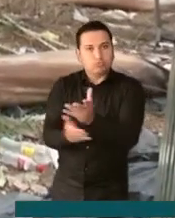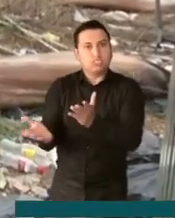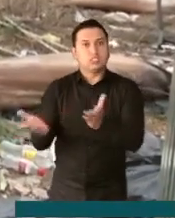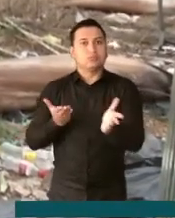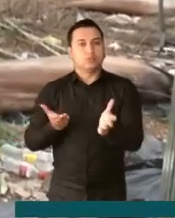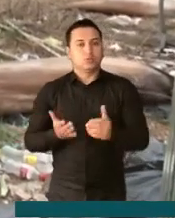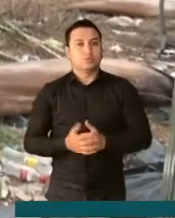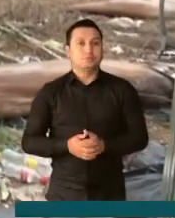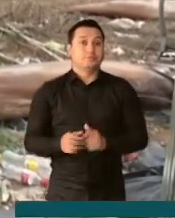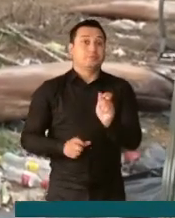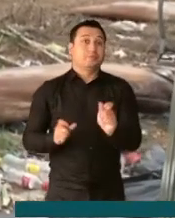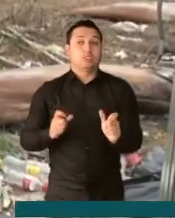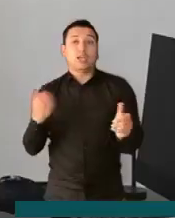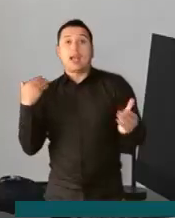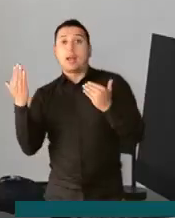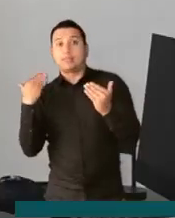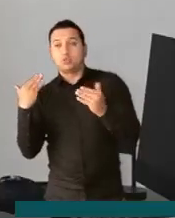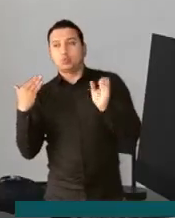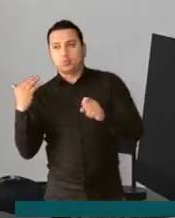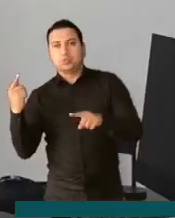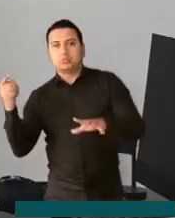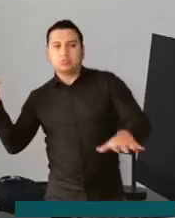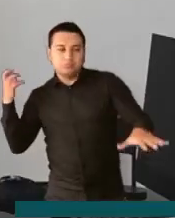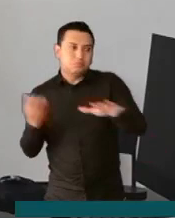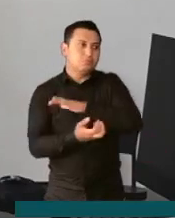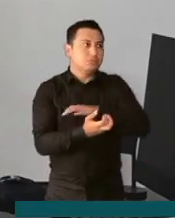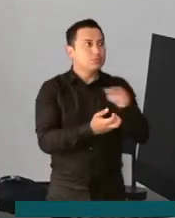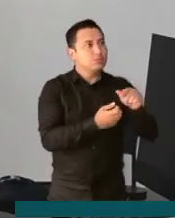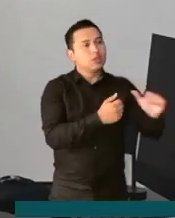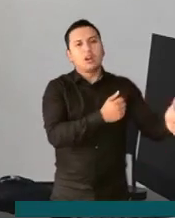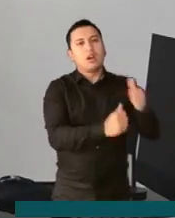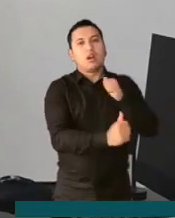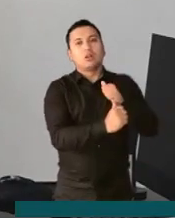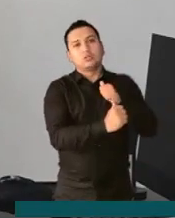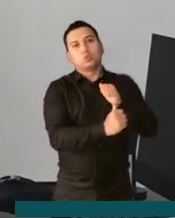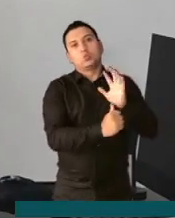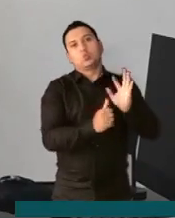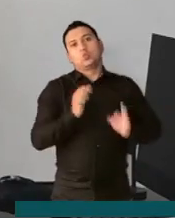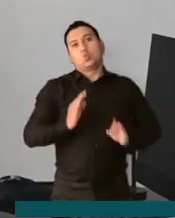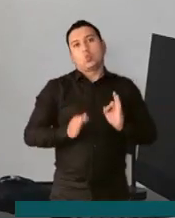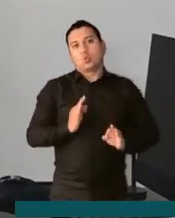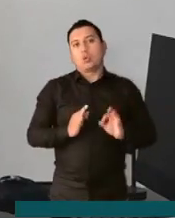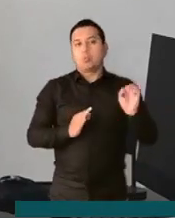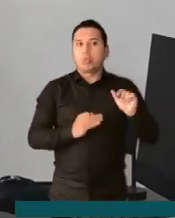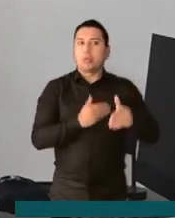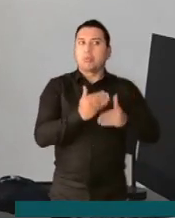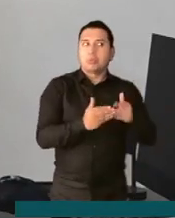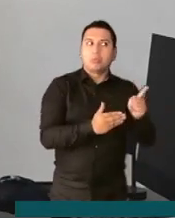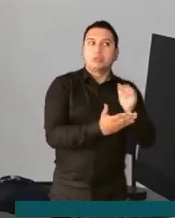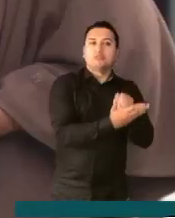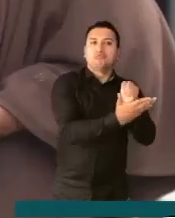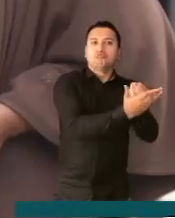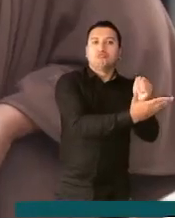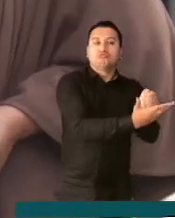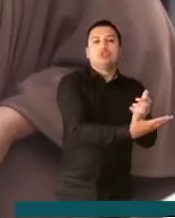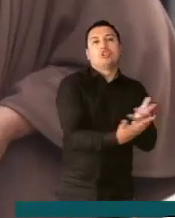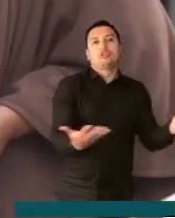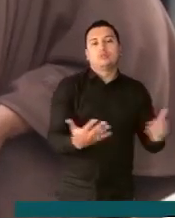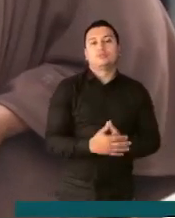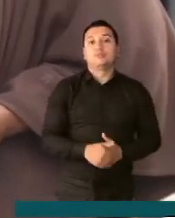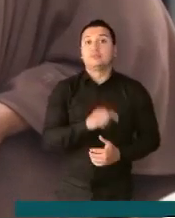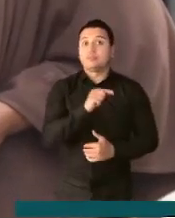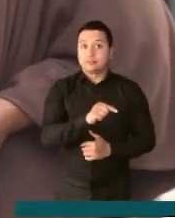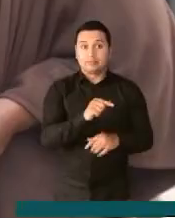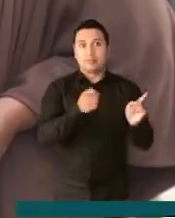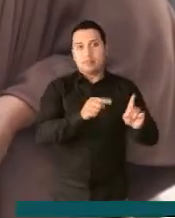Justicia. Nuestros campesinos tendrán allí una asesoría jurídica y podrán allí hacer los trámites. En el